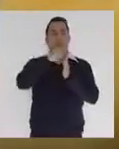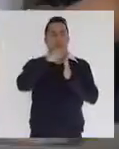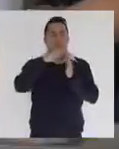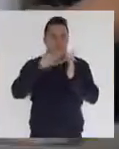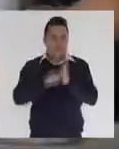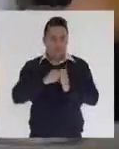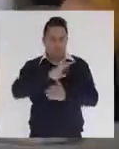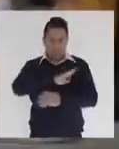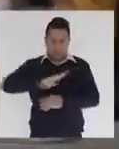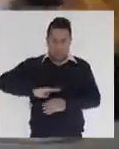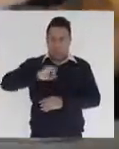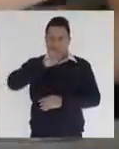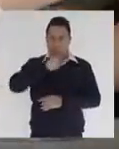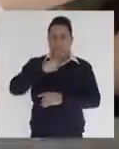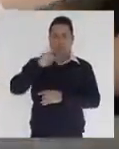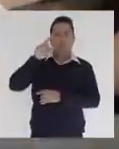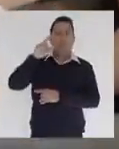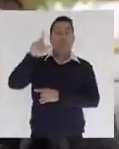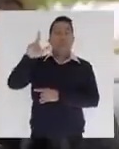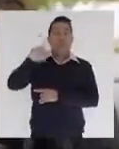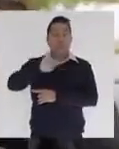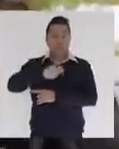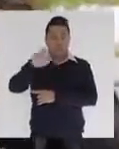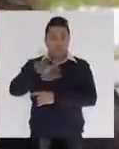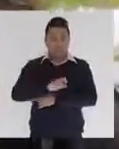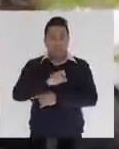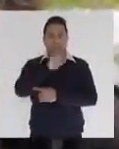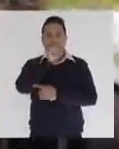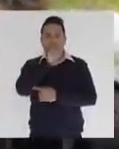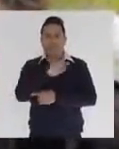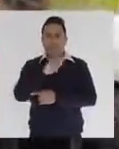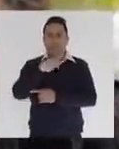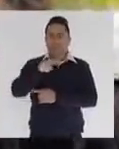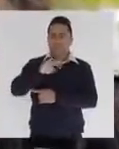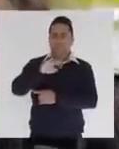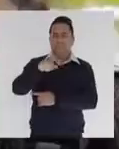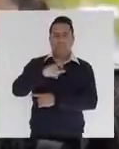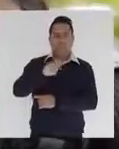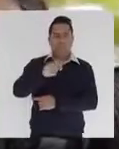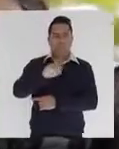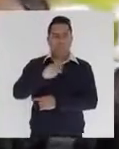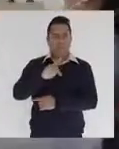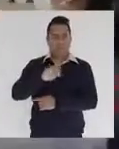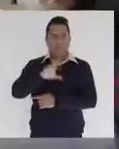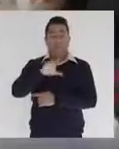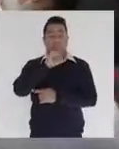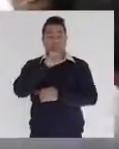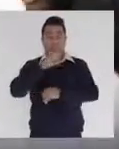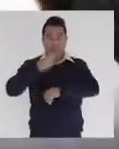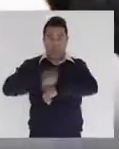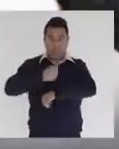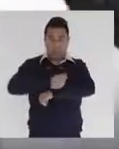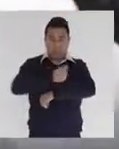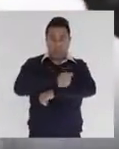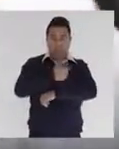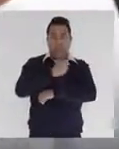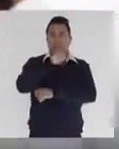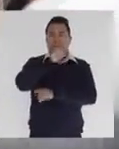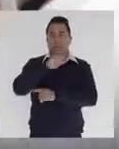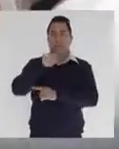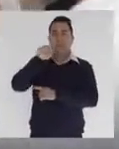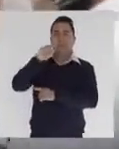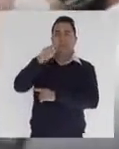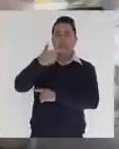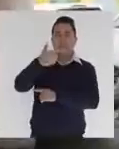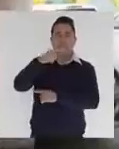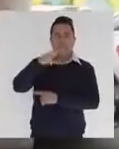Tehuantepec, San Juan Bautista, Tuxtepec, San Pedro, Mixtepec, Clajiaco y